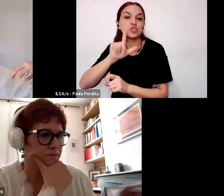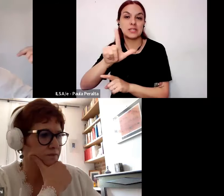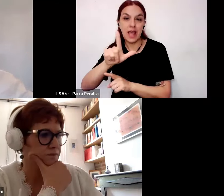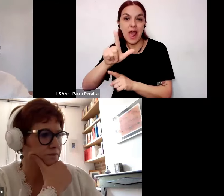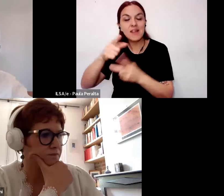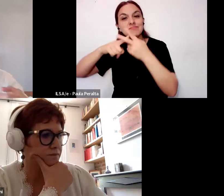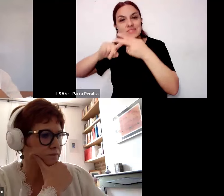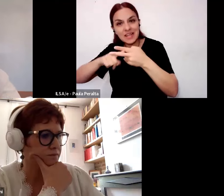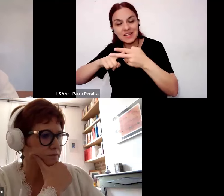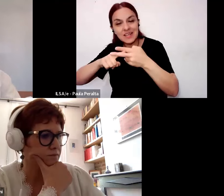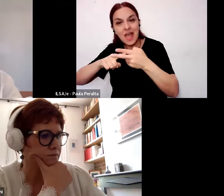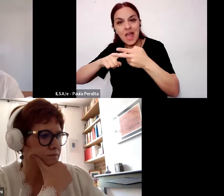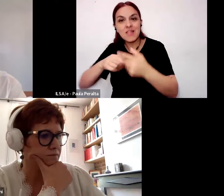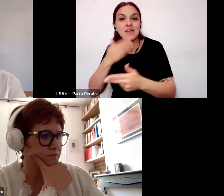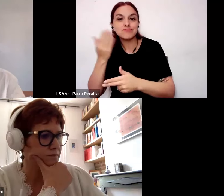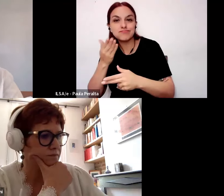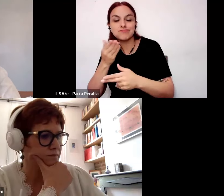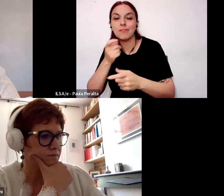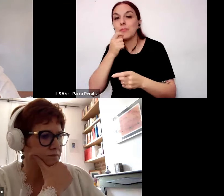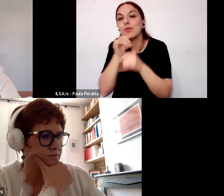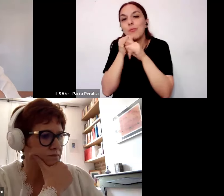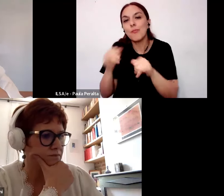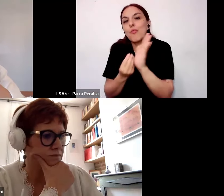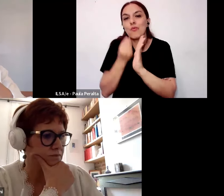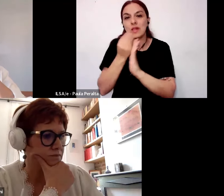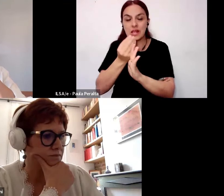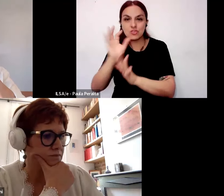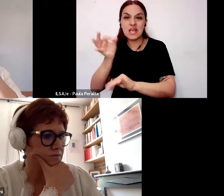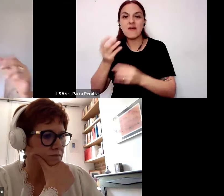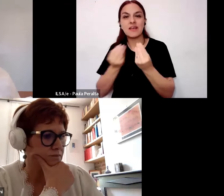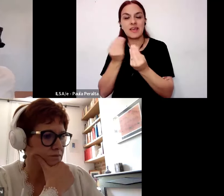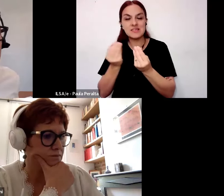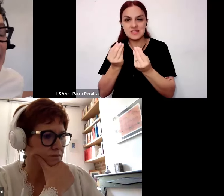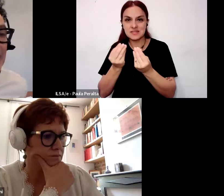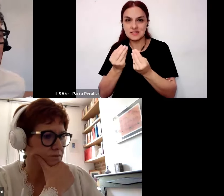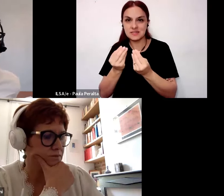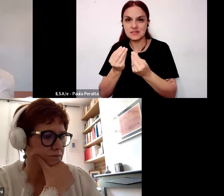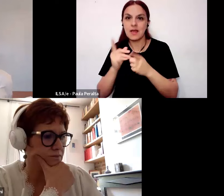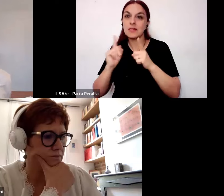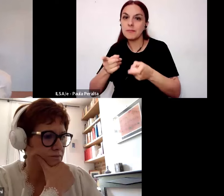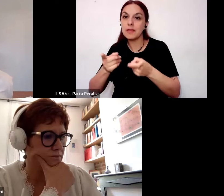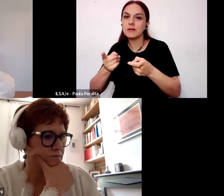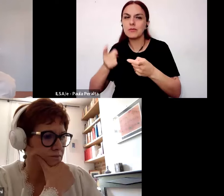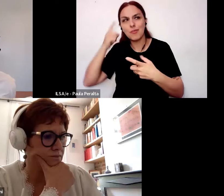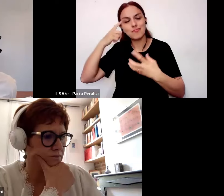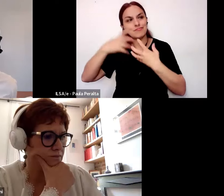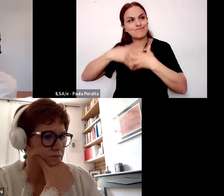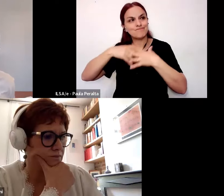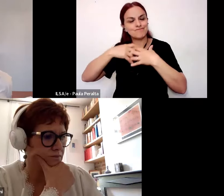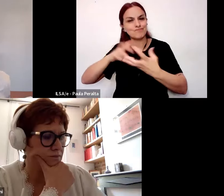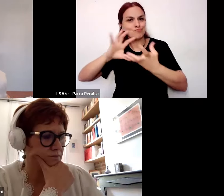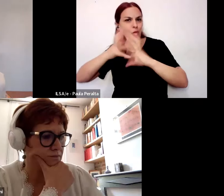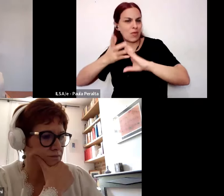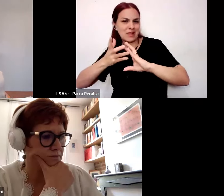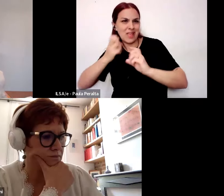circulación y la publicación de saber que también interpelan a las modalidades más convencionales de